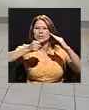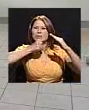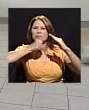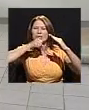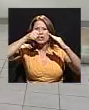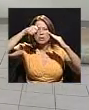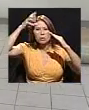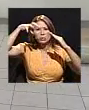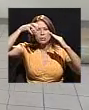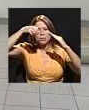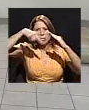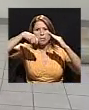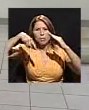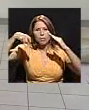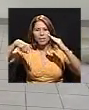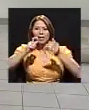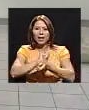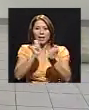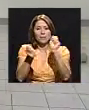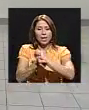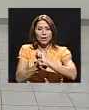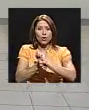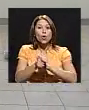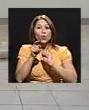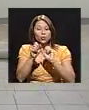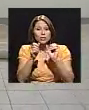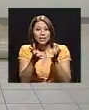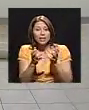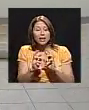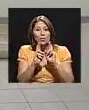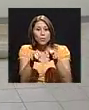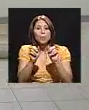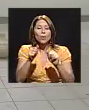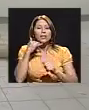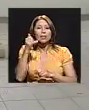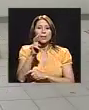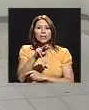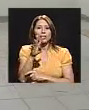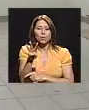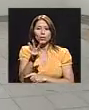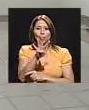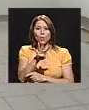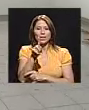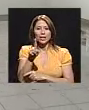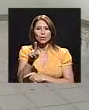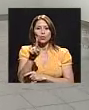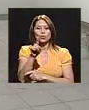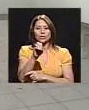goteras. Para ayudas y donaciones, usted puede llamar al número 2441-0665.